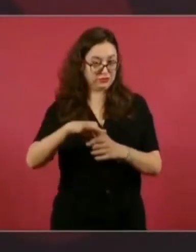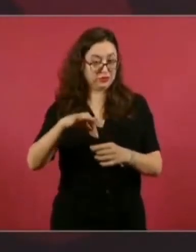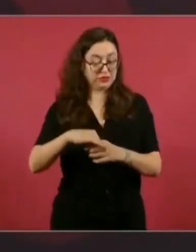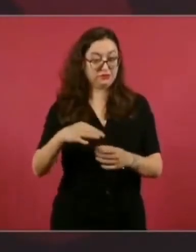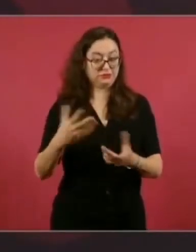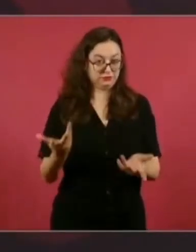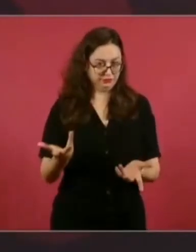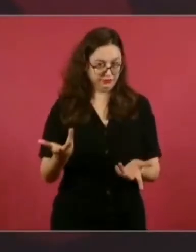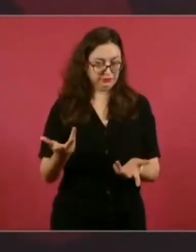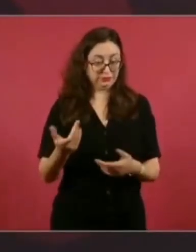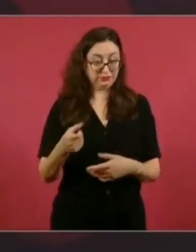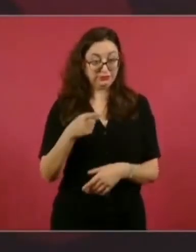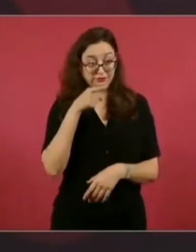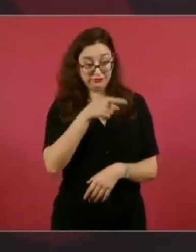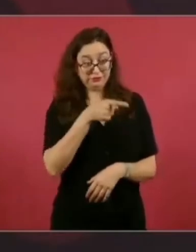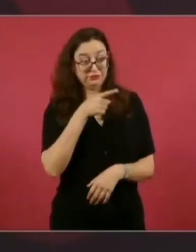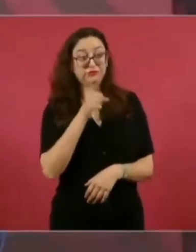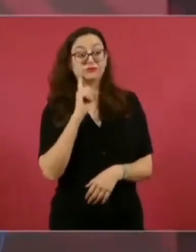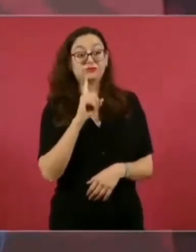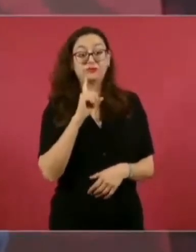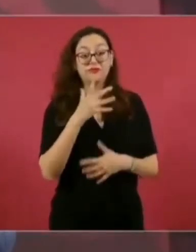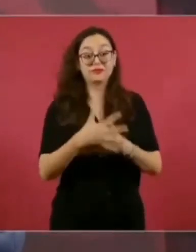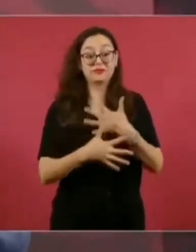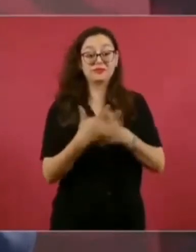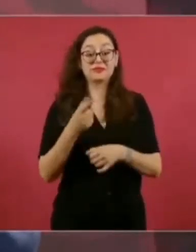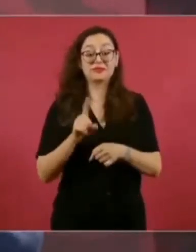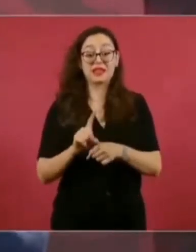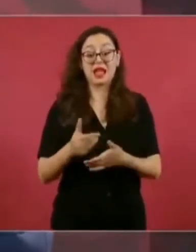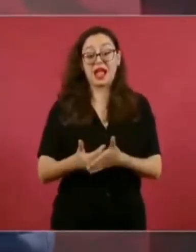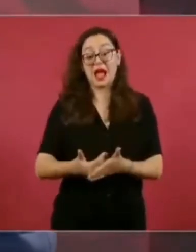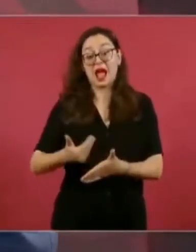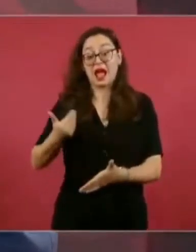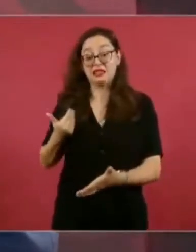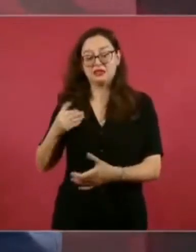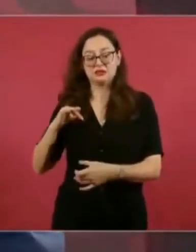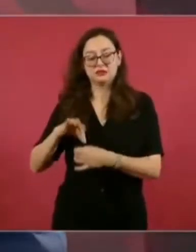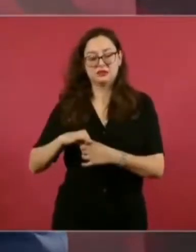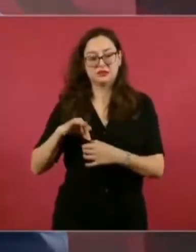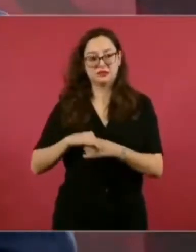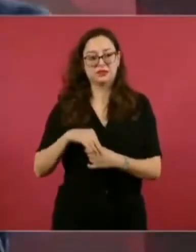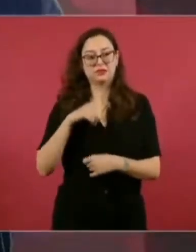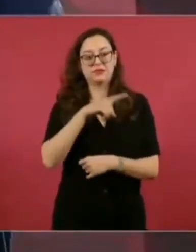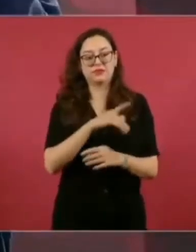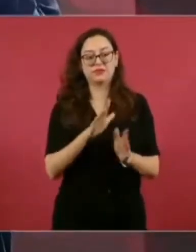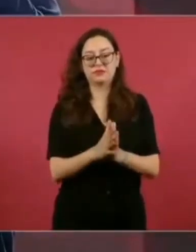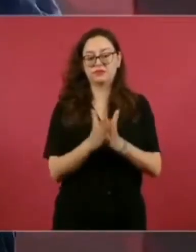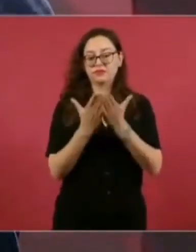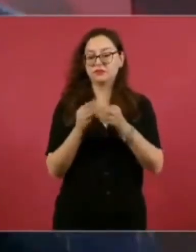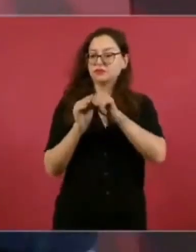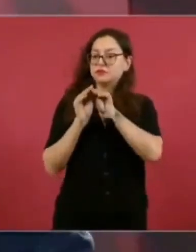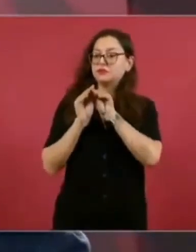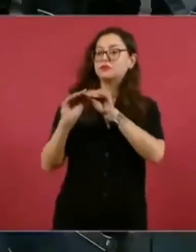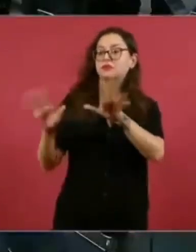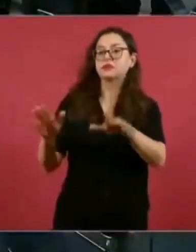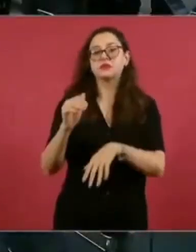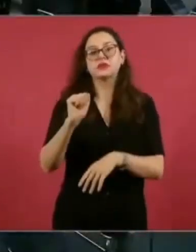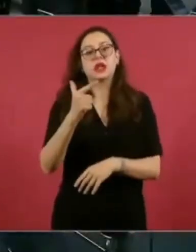el cartel de Sinaloa sin presentar una prueba